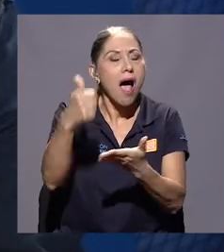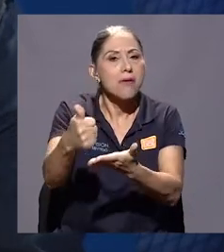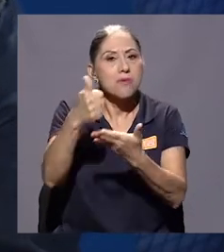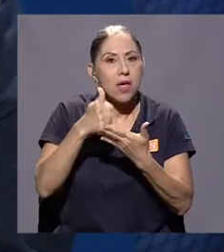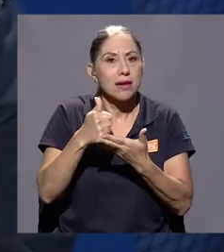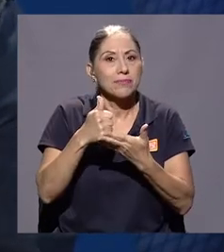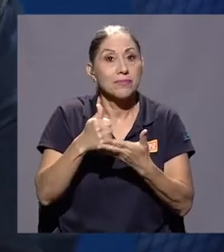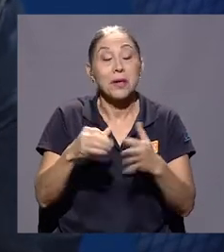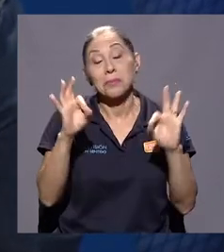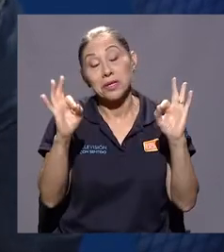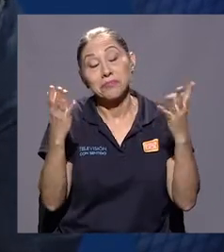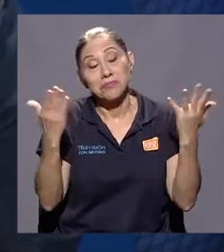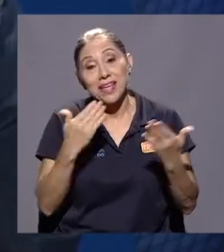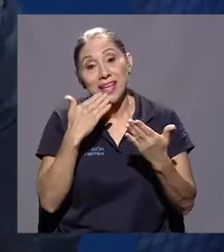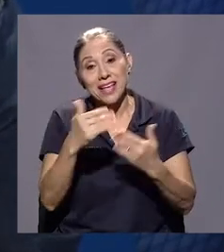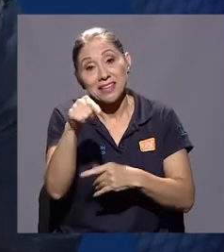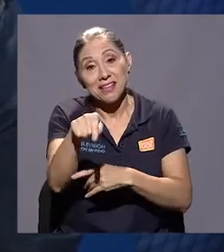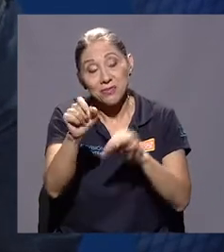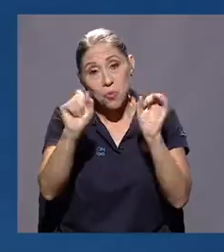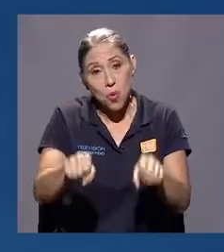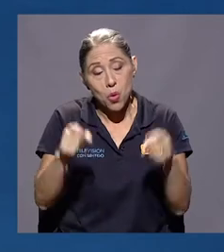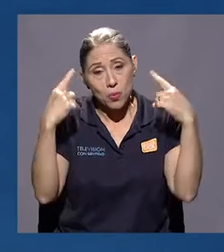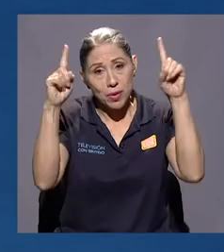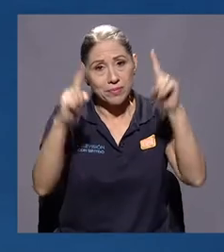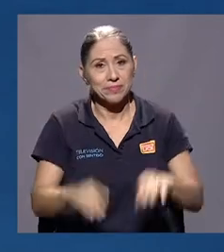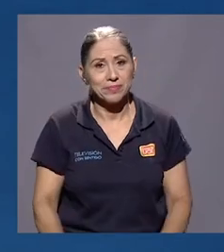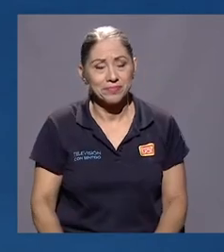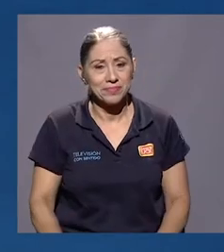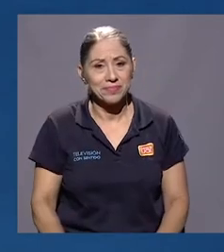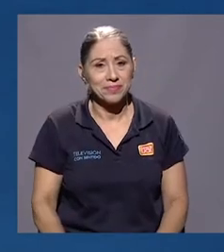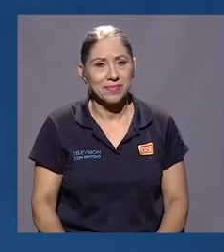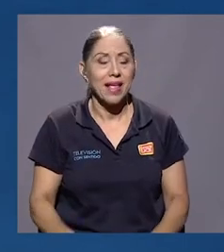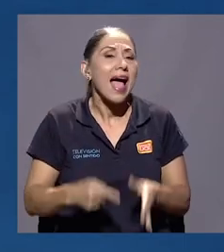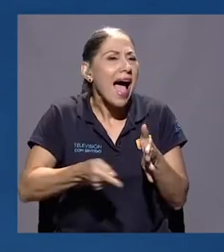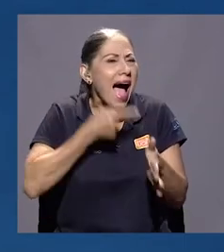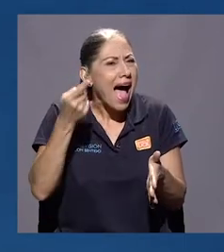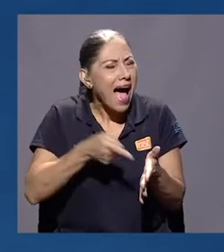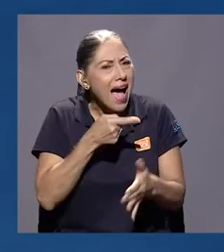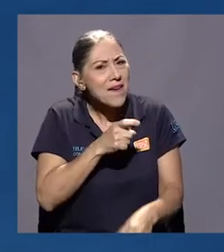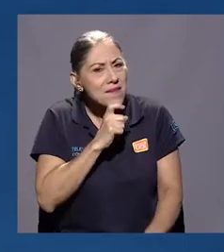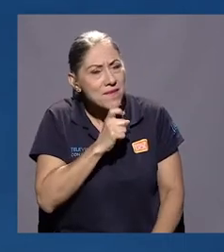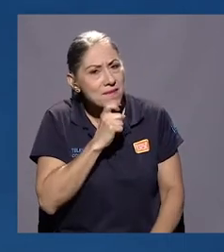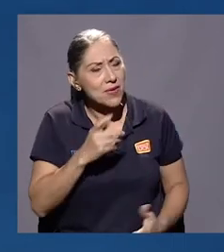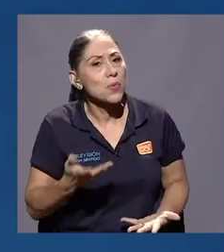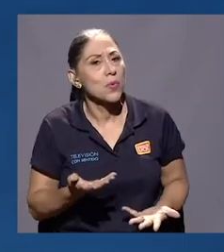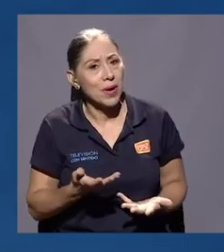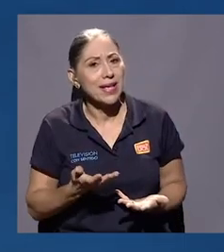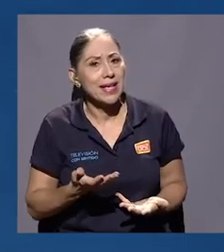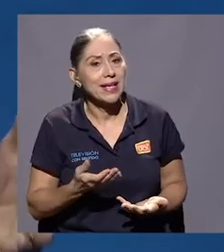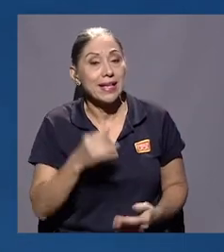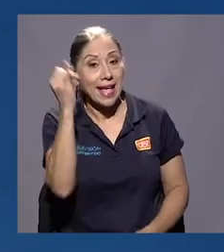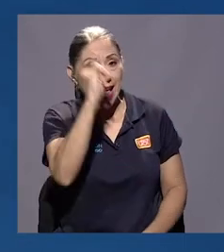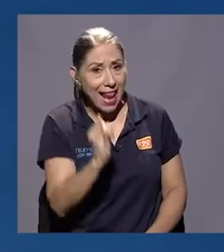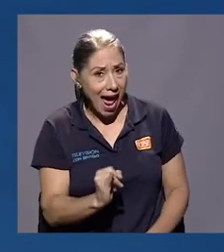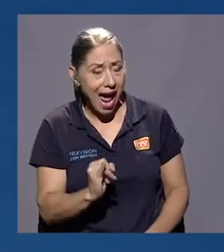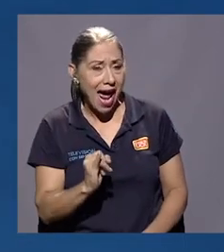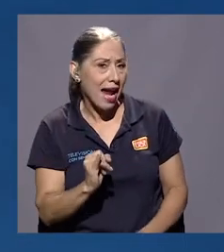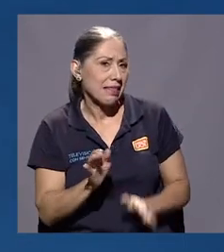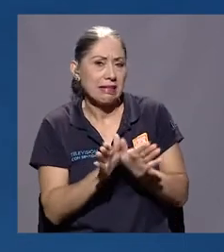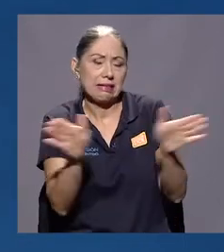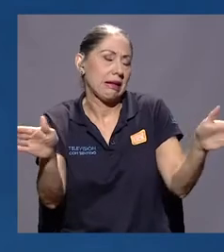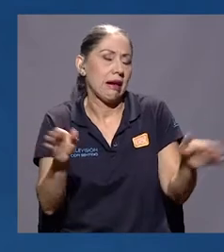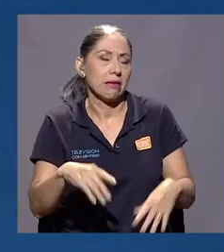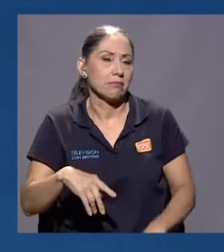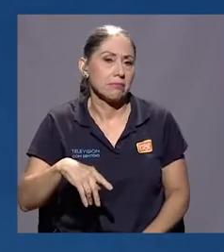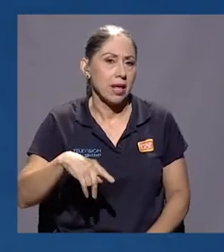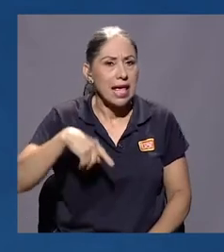sumaron. Entonces, gracias a eso se pudo hacer. Cuesta a veces que el arte en general, el